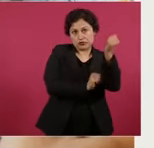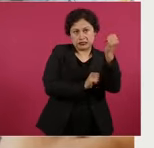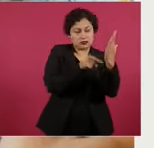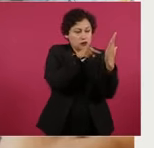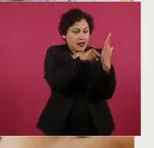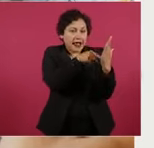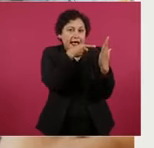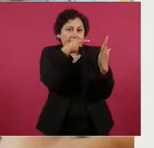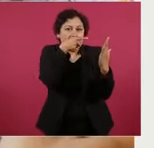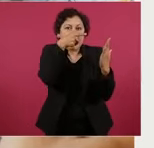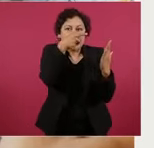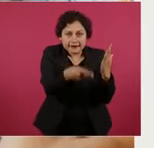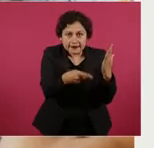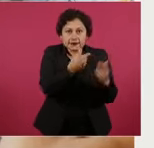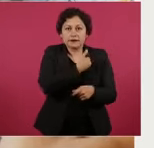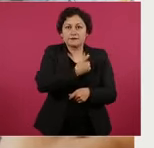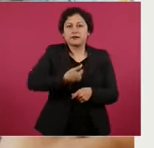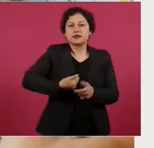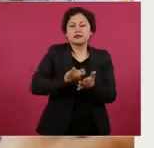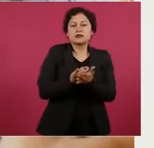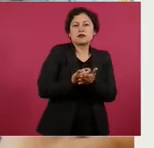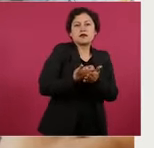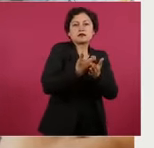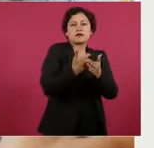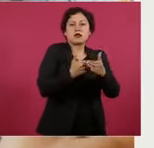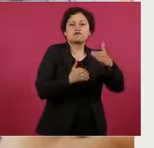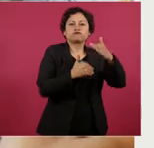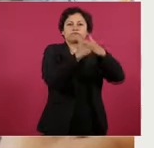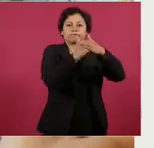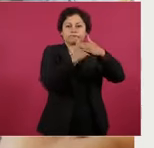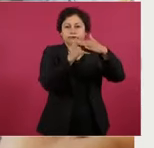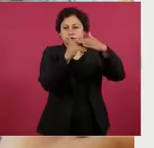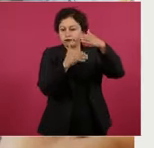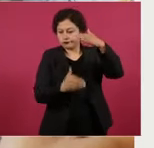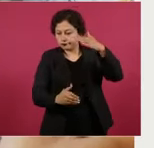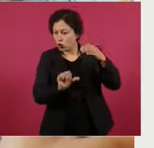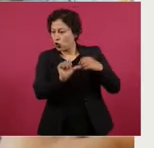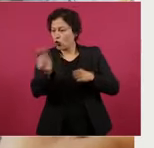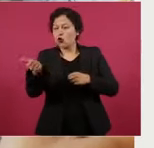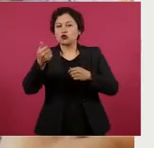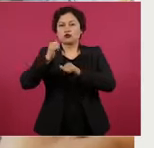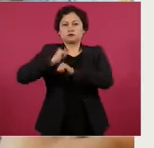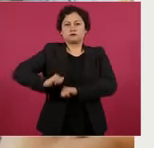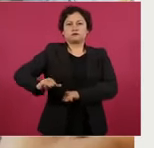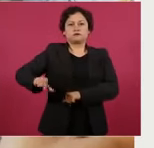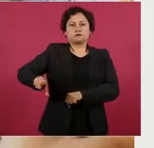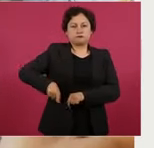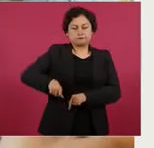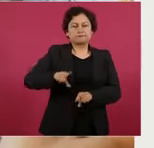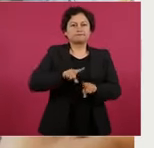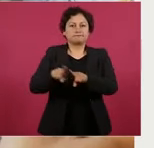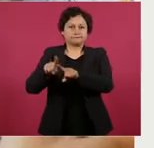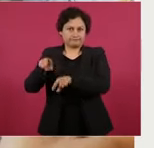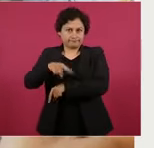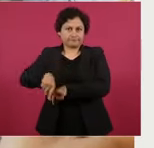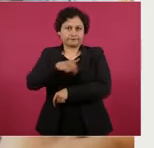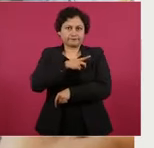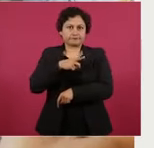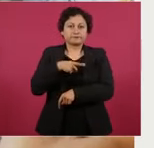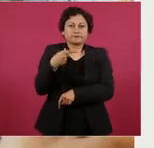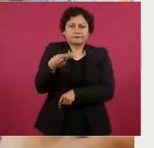puede ganar más que el presidente, sabemos que las ministras y los ministros ganan sueldos